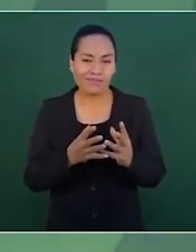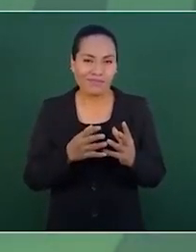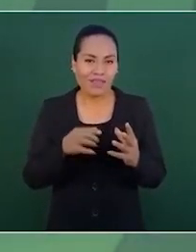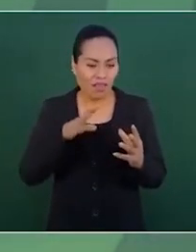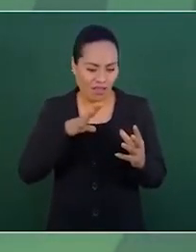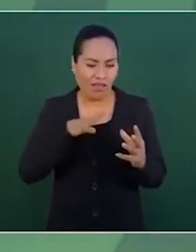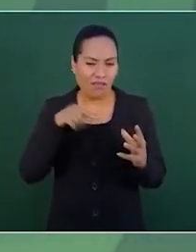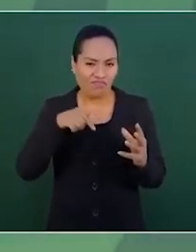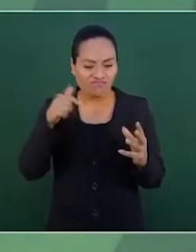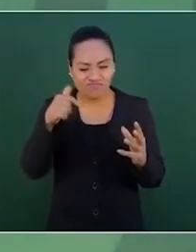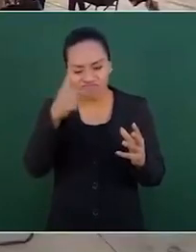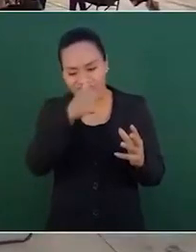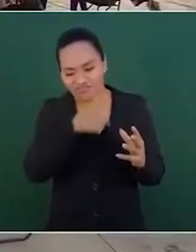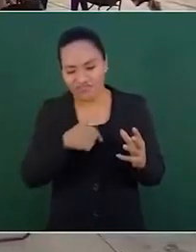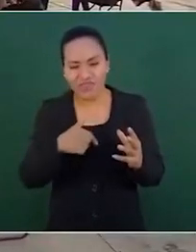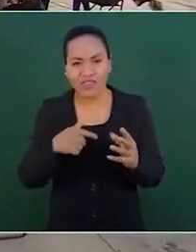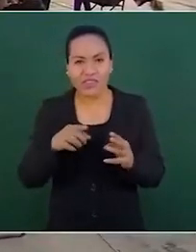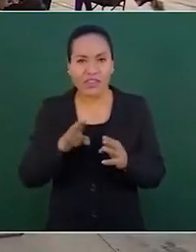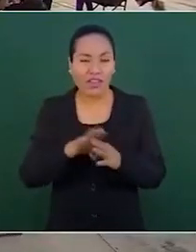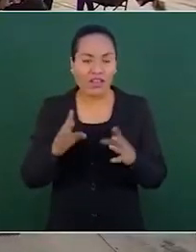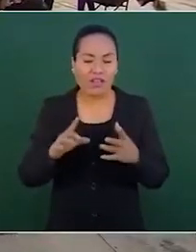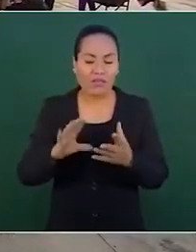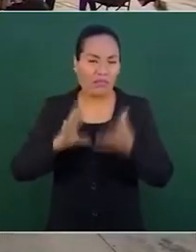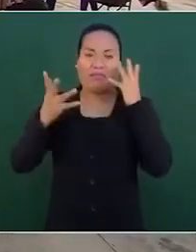violentas.